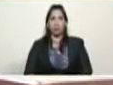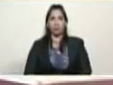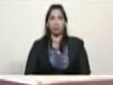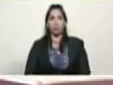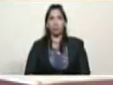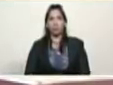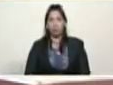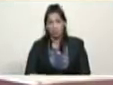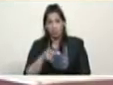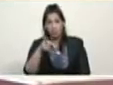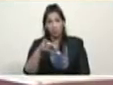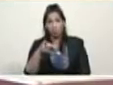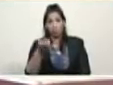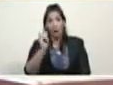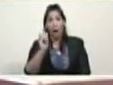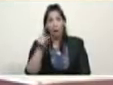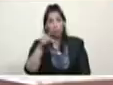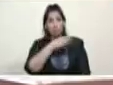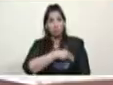lo tiene en la cuenta.